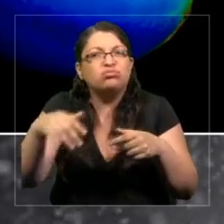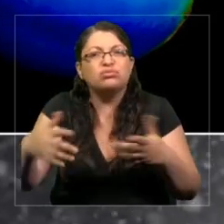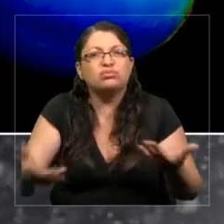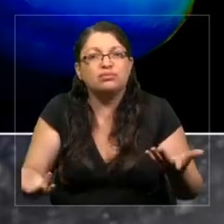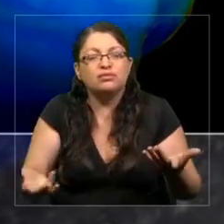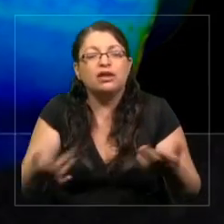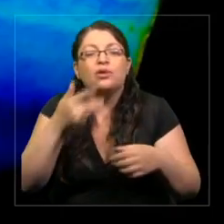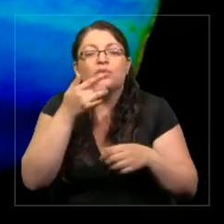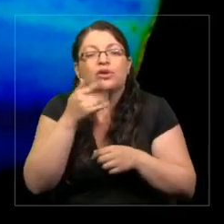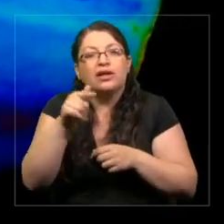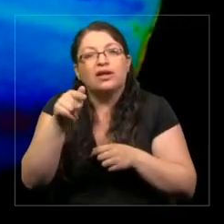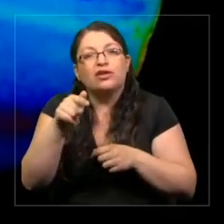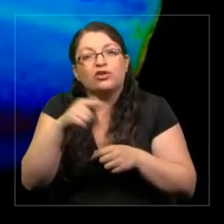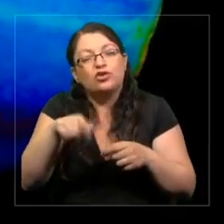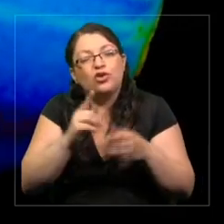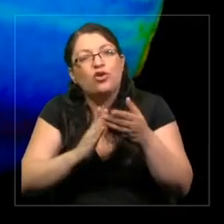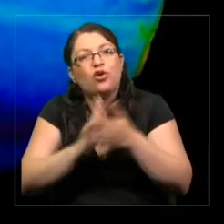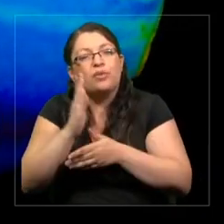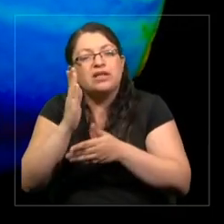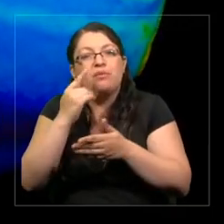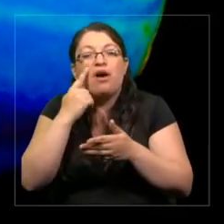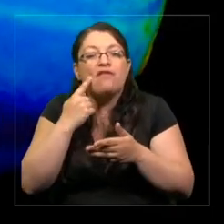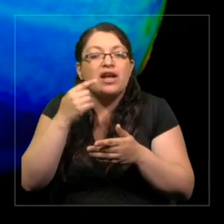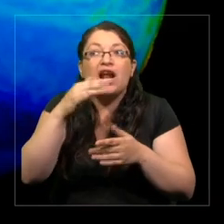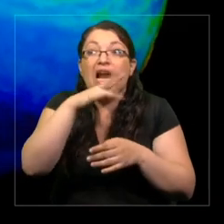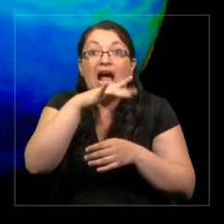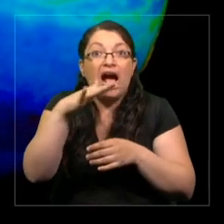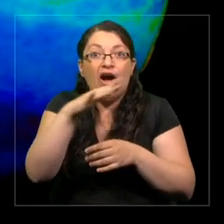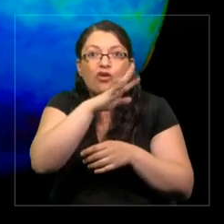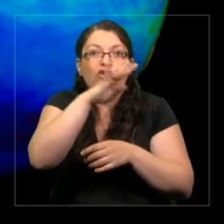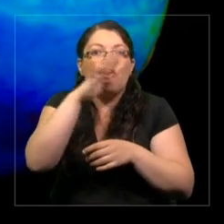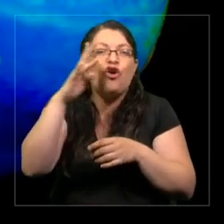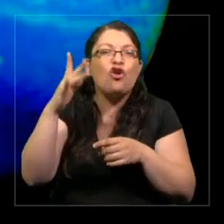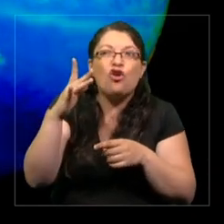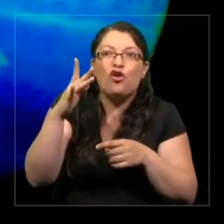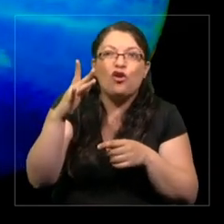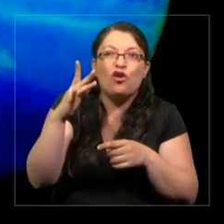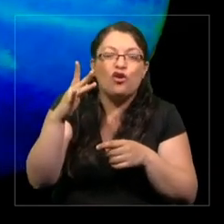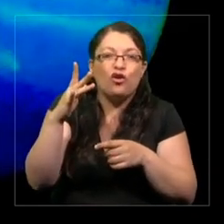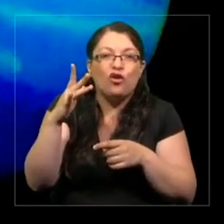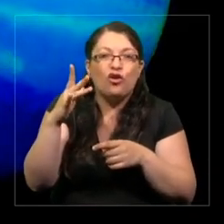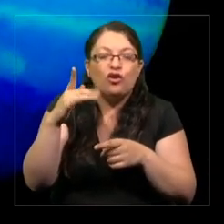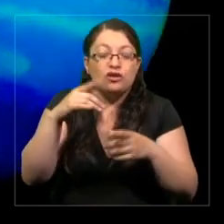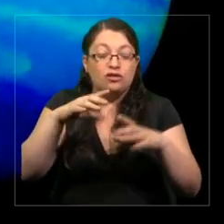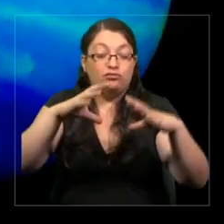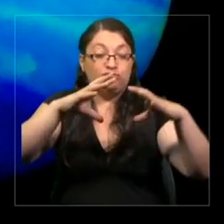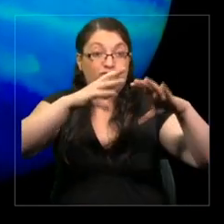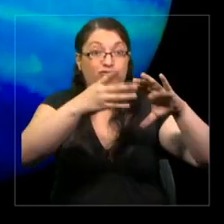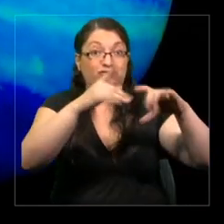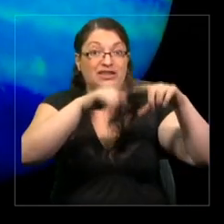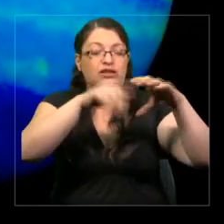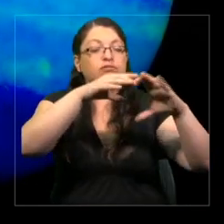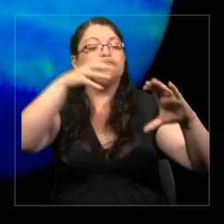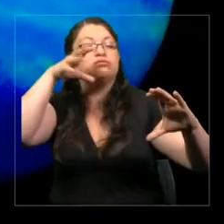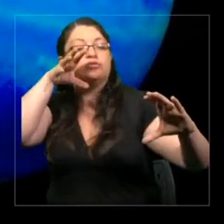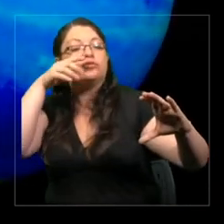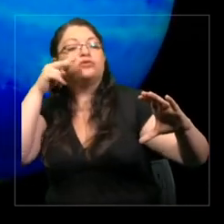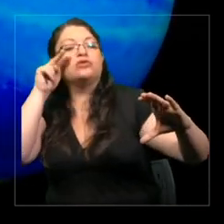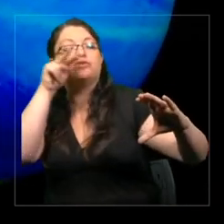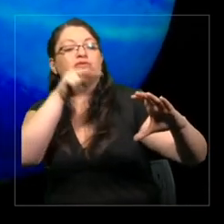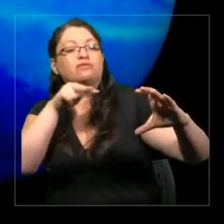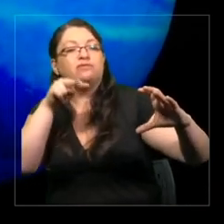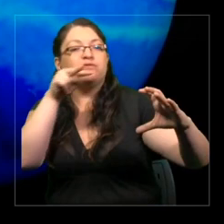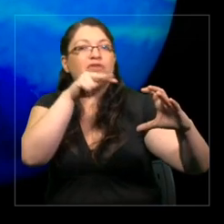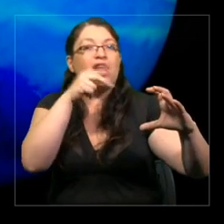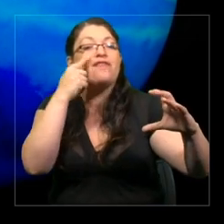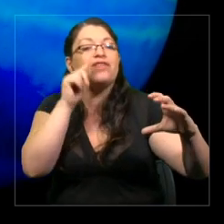empezamos a medir el color de los océanos con datos satelitales y nos dimos cuenta que el océano tiene mucha